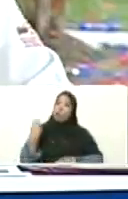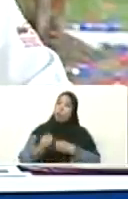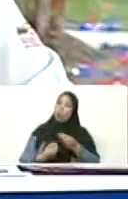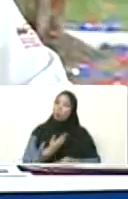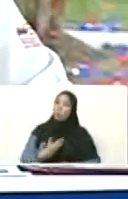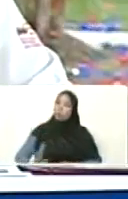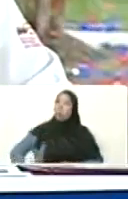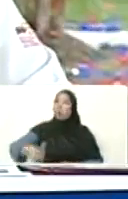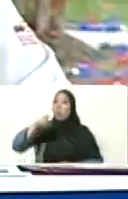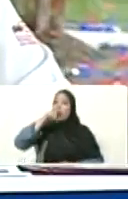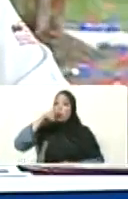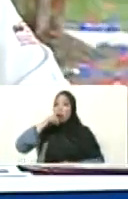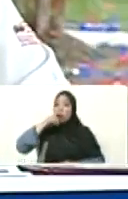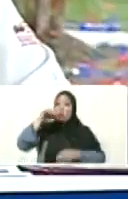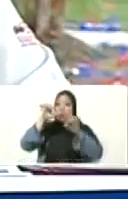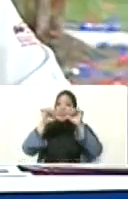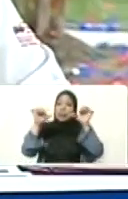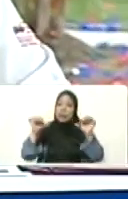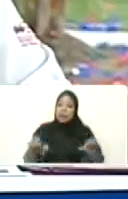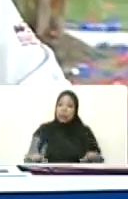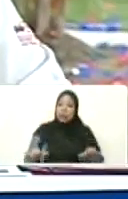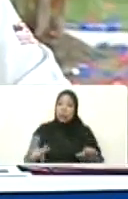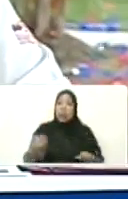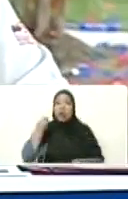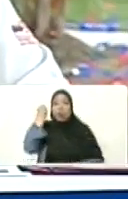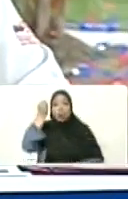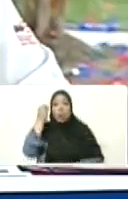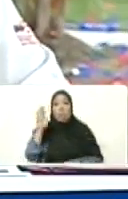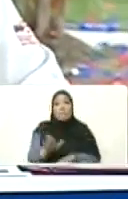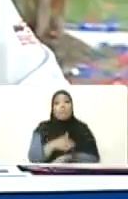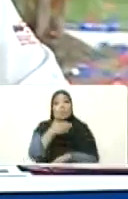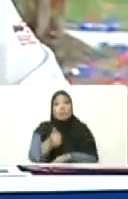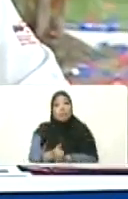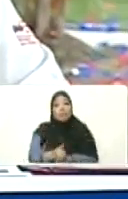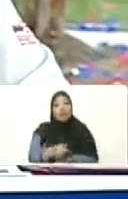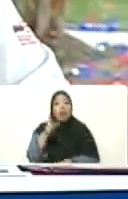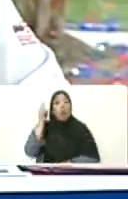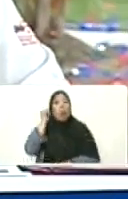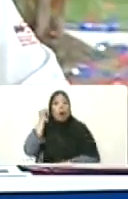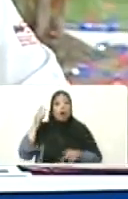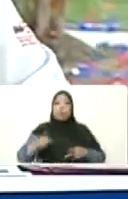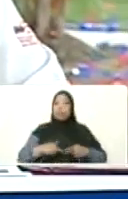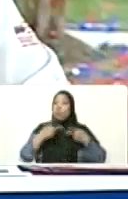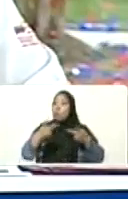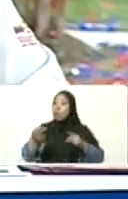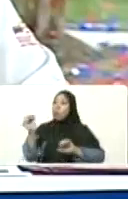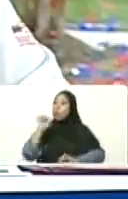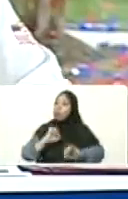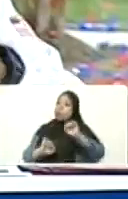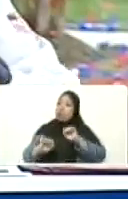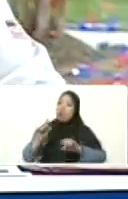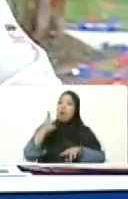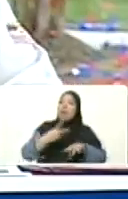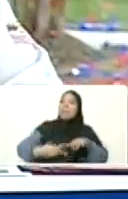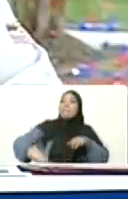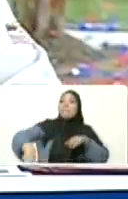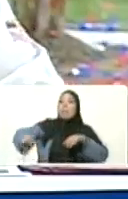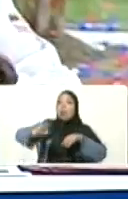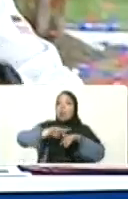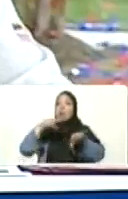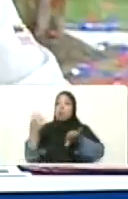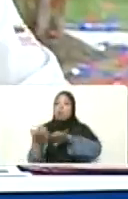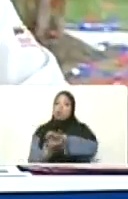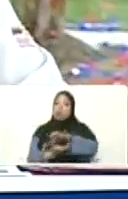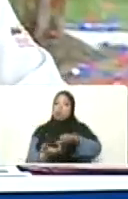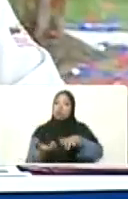solo en un modelo donde el ser humano está en el centro y que permite que con esa voluntad enfrentemos las peores tormentas, como lo hemos